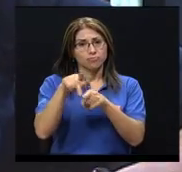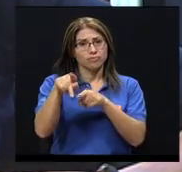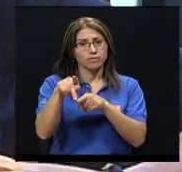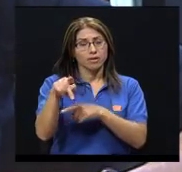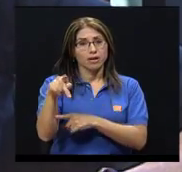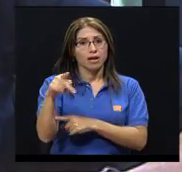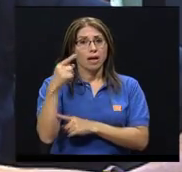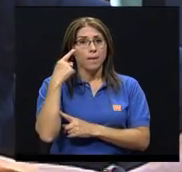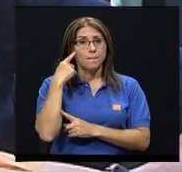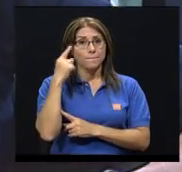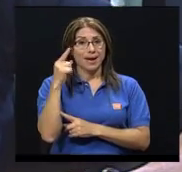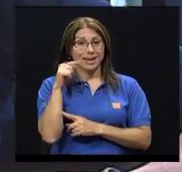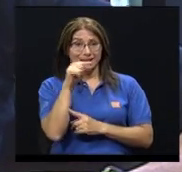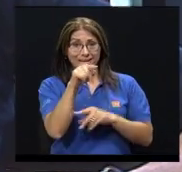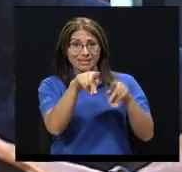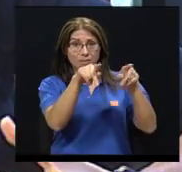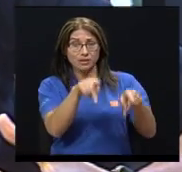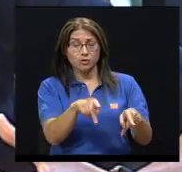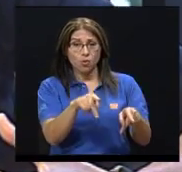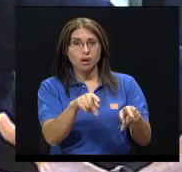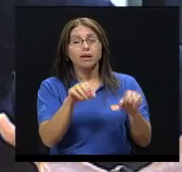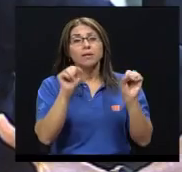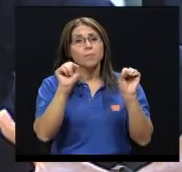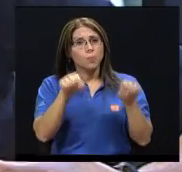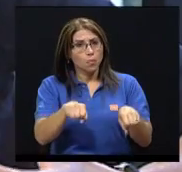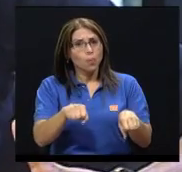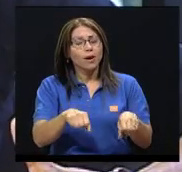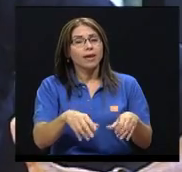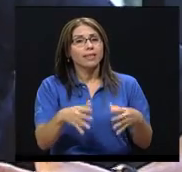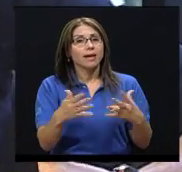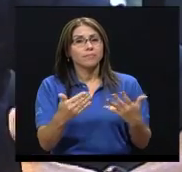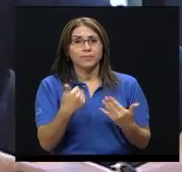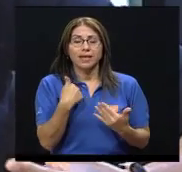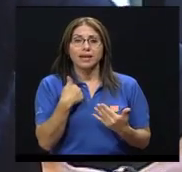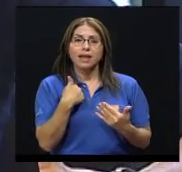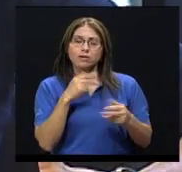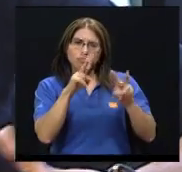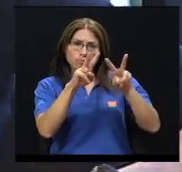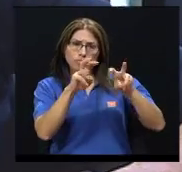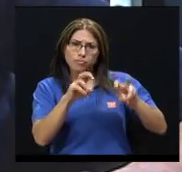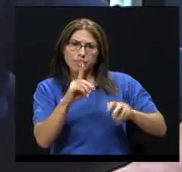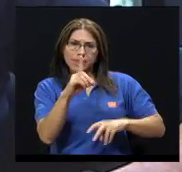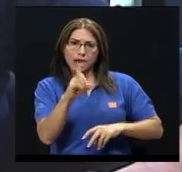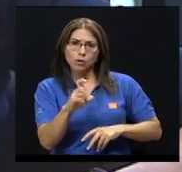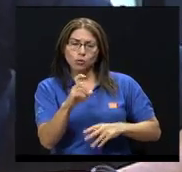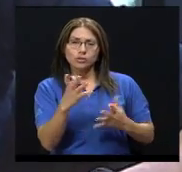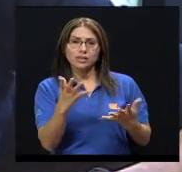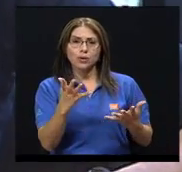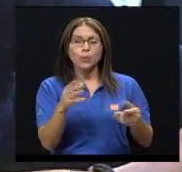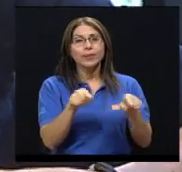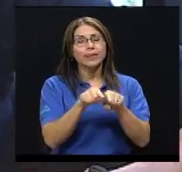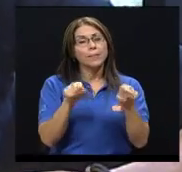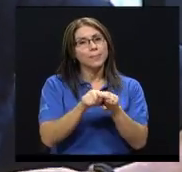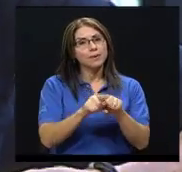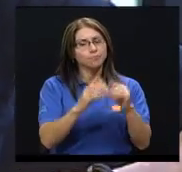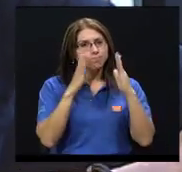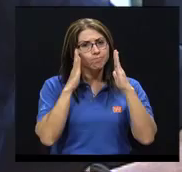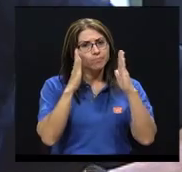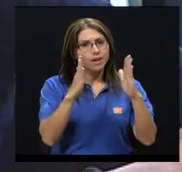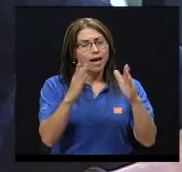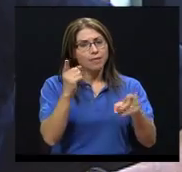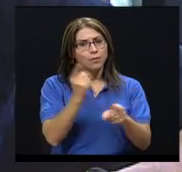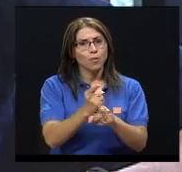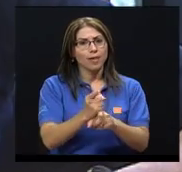la persona que está con esa problemática reciba pues en la medida de lo posible un diagnóstico y sobre todo el